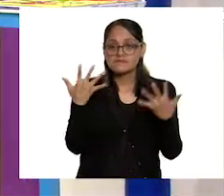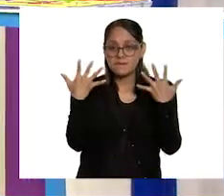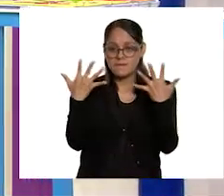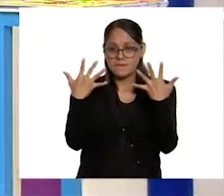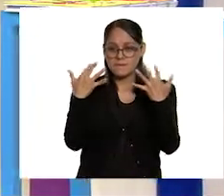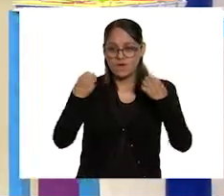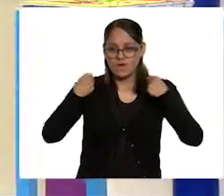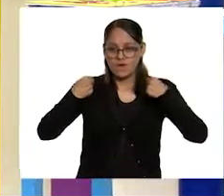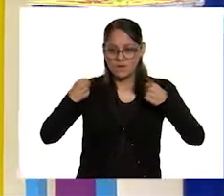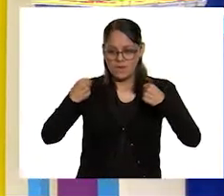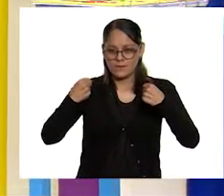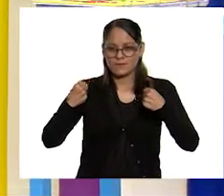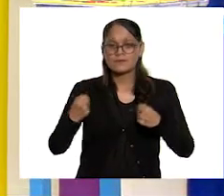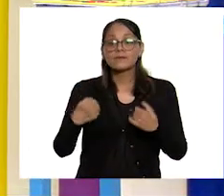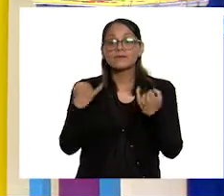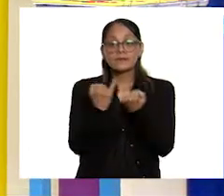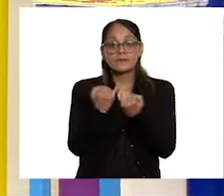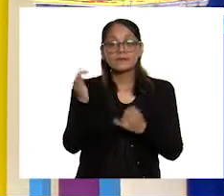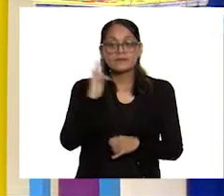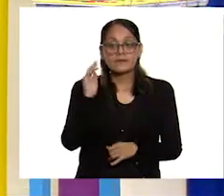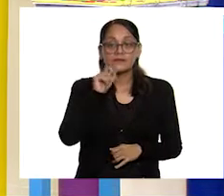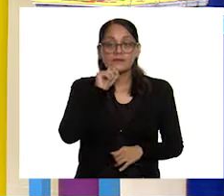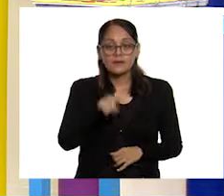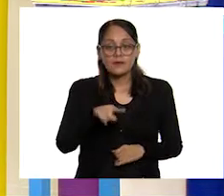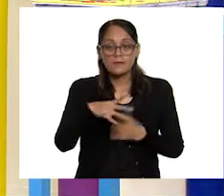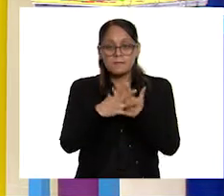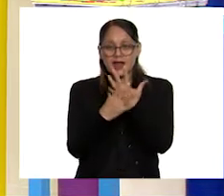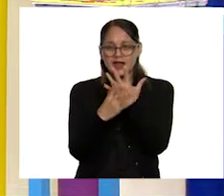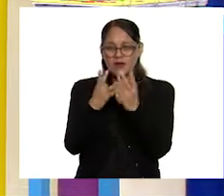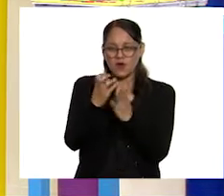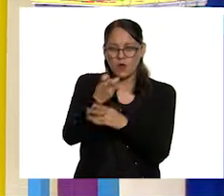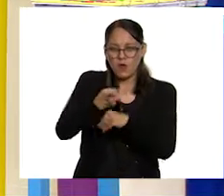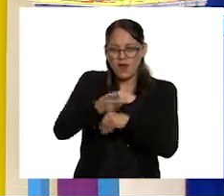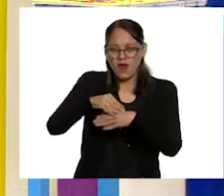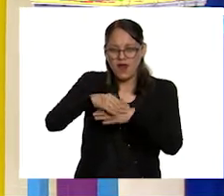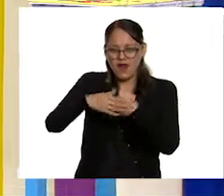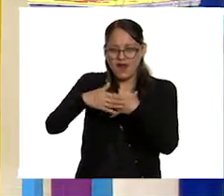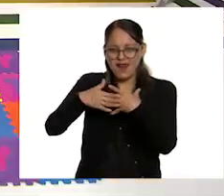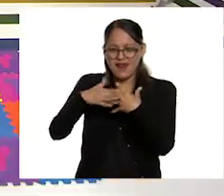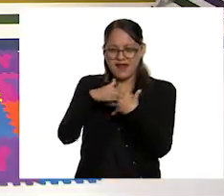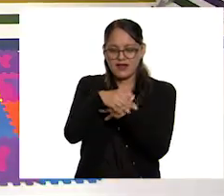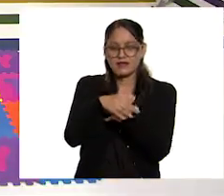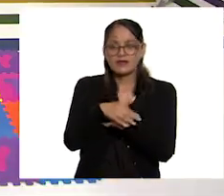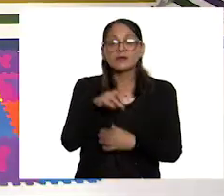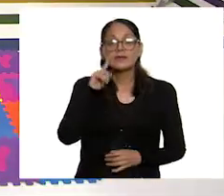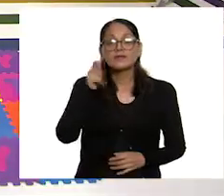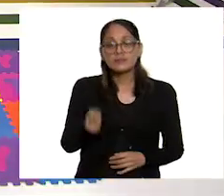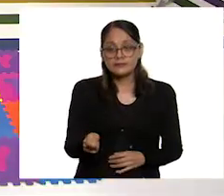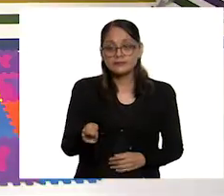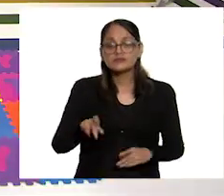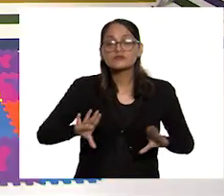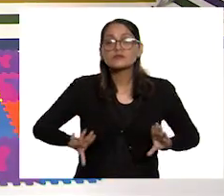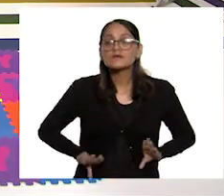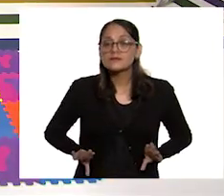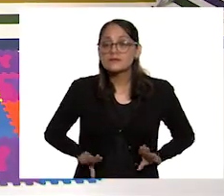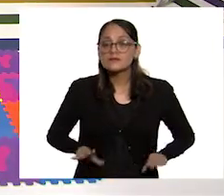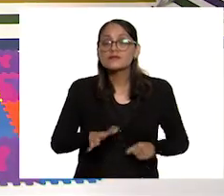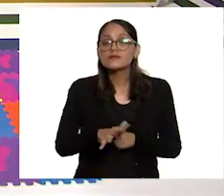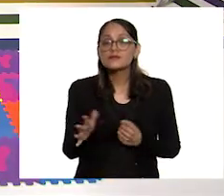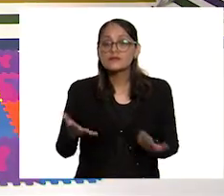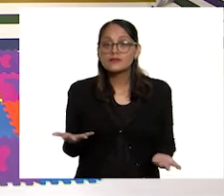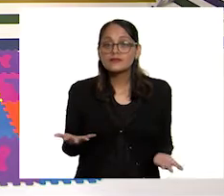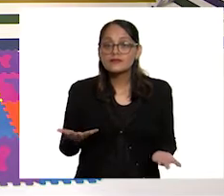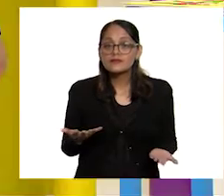fuertes y tal vez rasposas. Esa es una característica, déjame